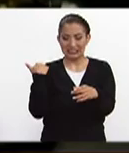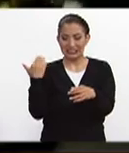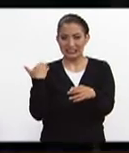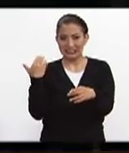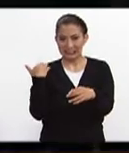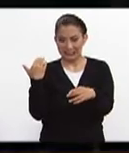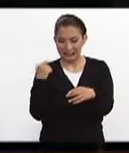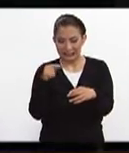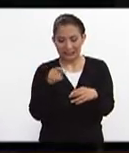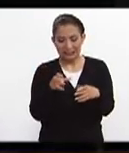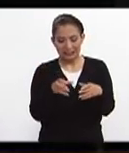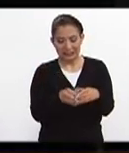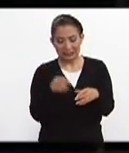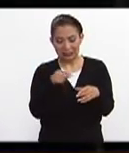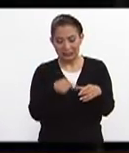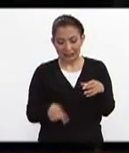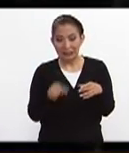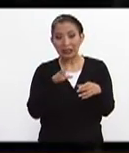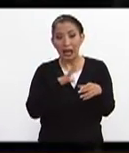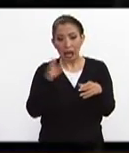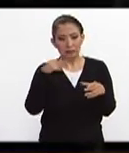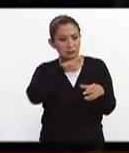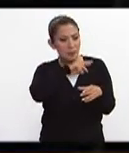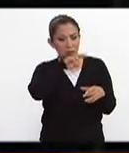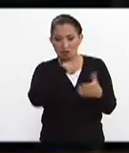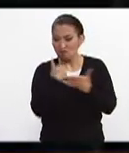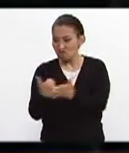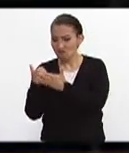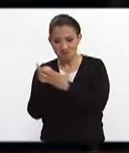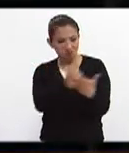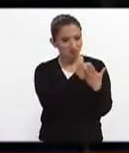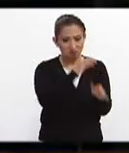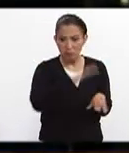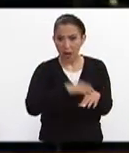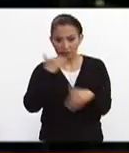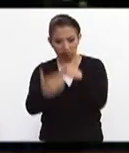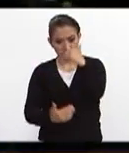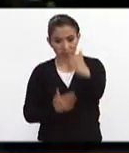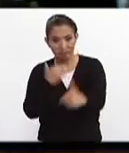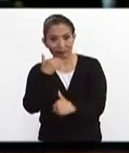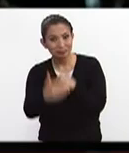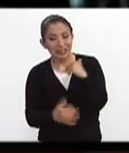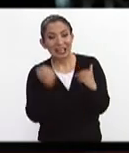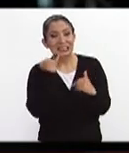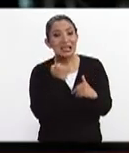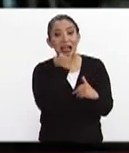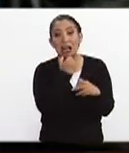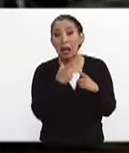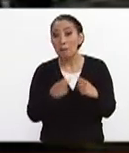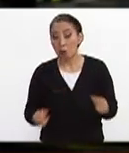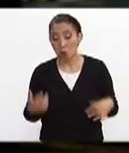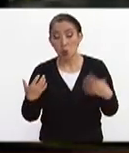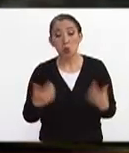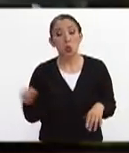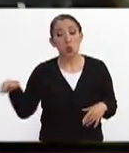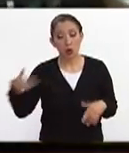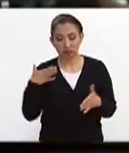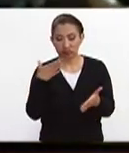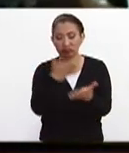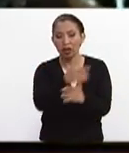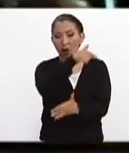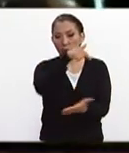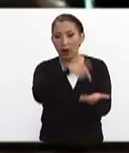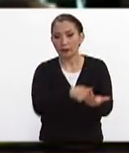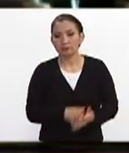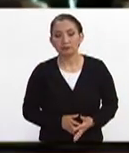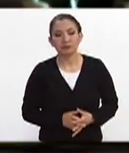unos momentos han agilizado han ayudado mucho estas brigadas de Israel y de Japón que han logrado arribar hasta